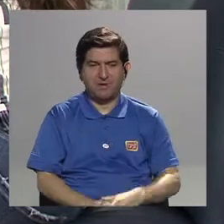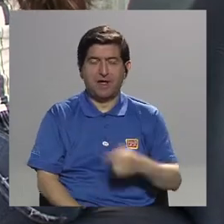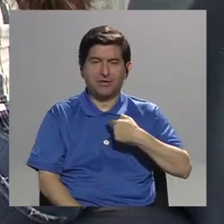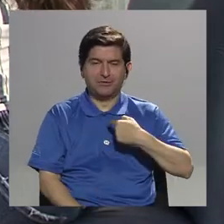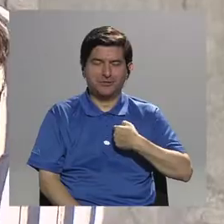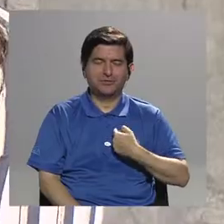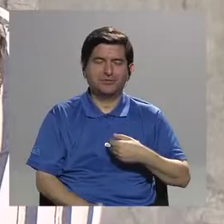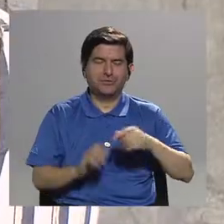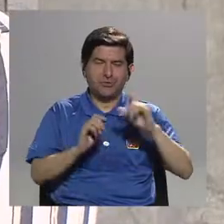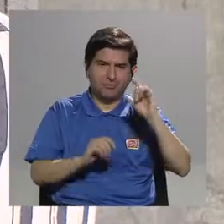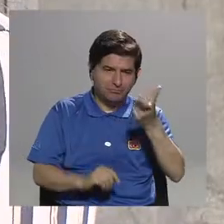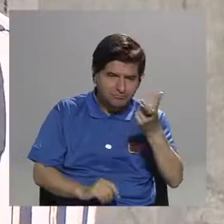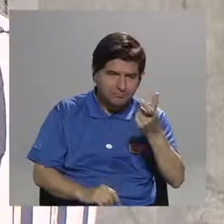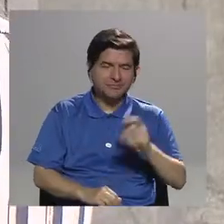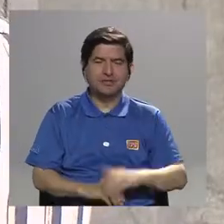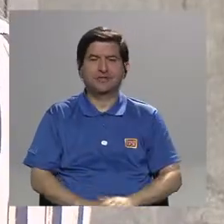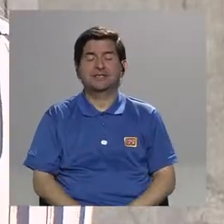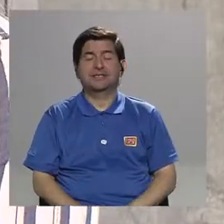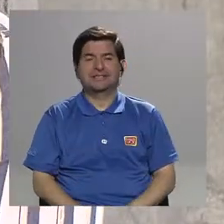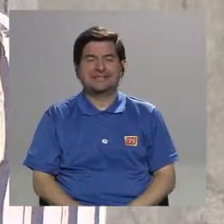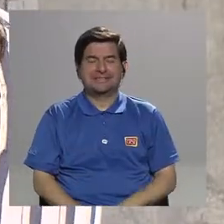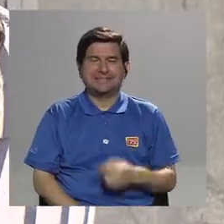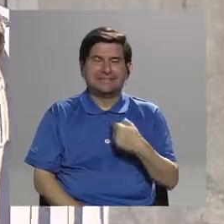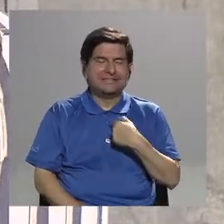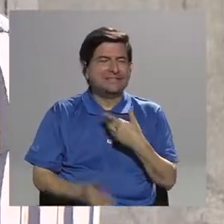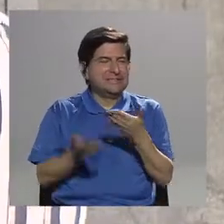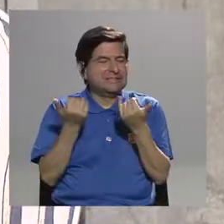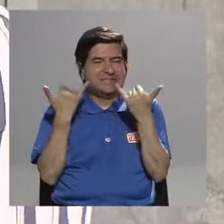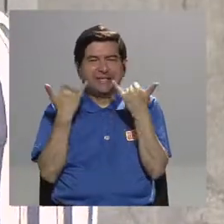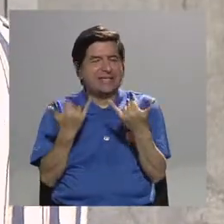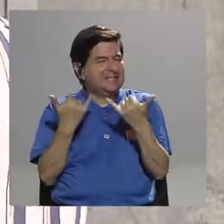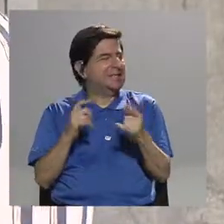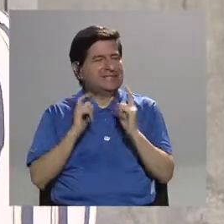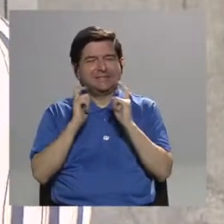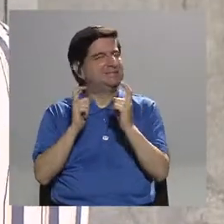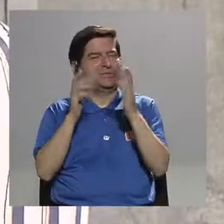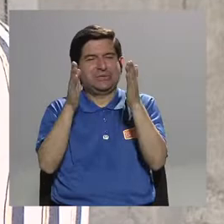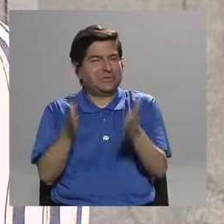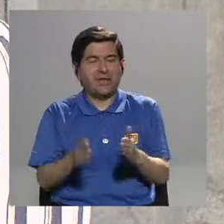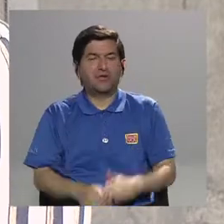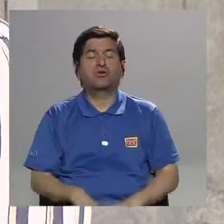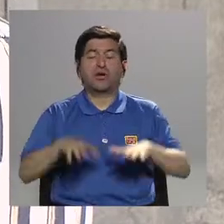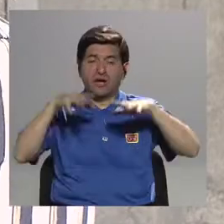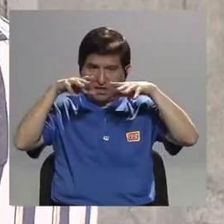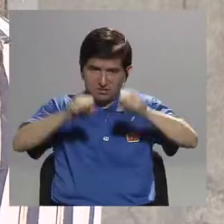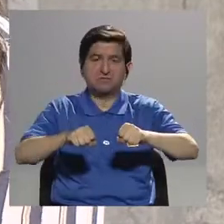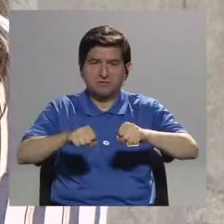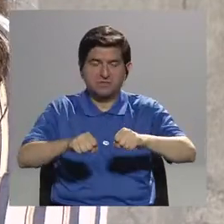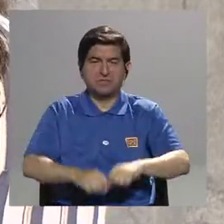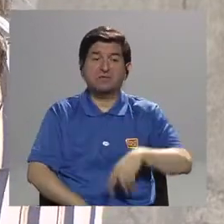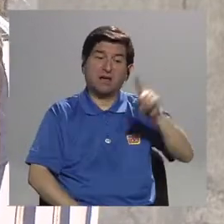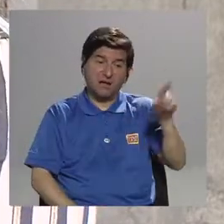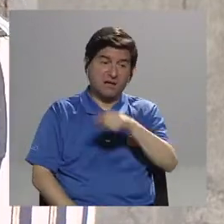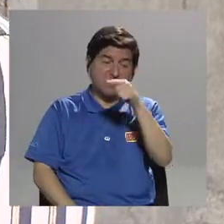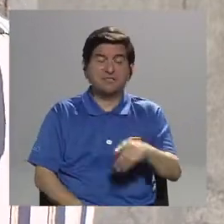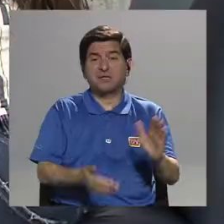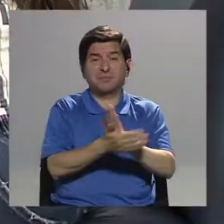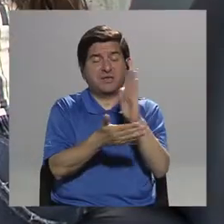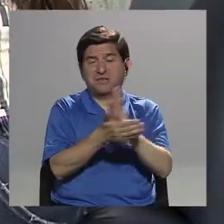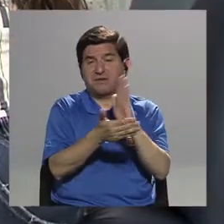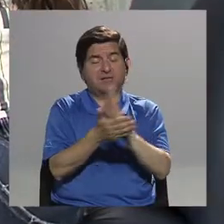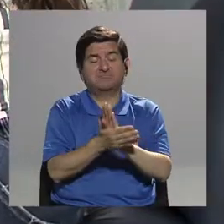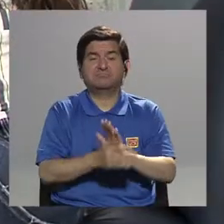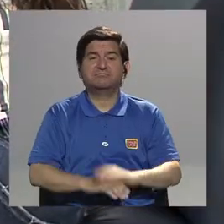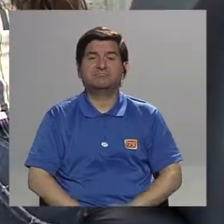¿verdad? Y entonces vieras que me gustaría ya no ser donante, entonces podemos hacer una cita y se elimina el formulario de donación. Ok. Hay otro